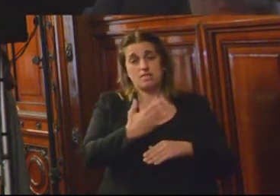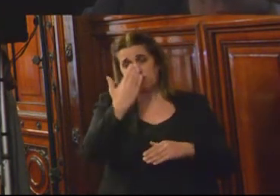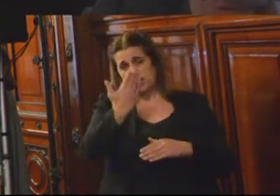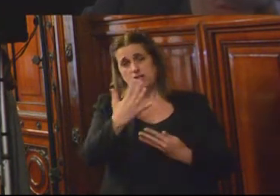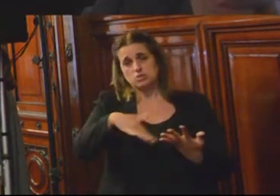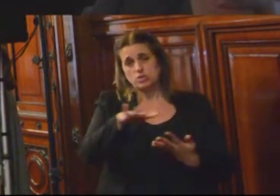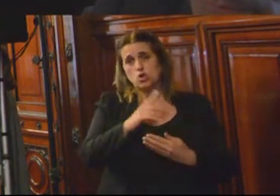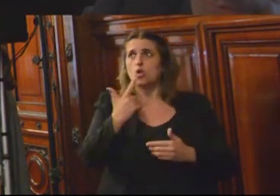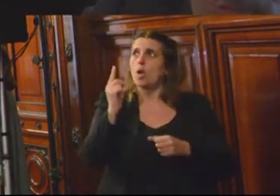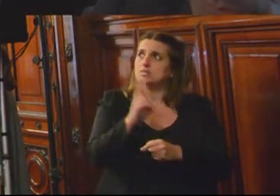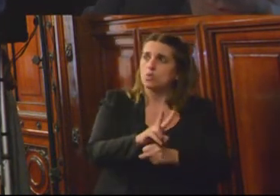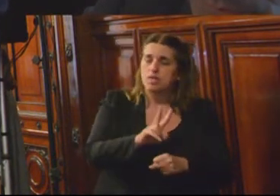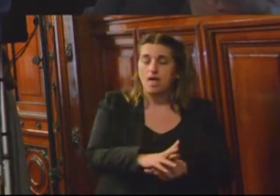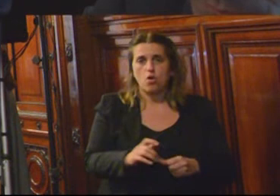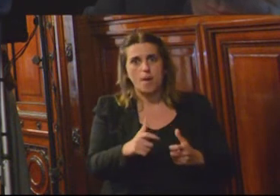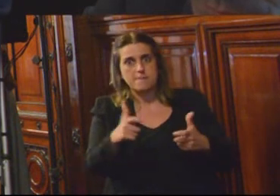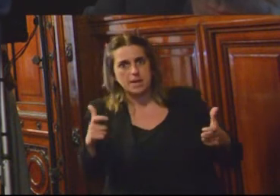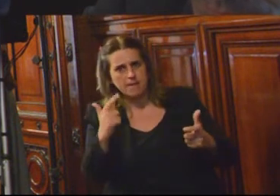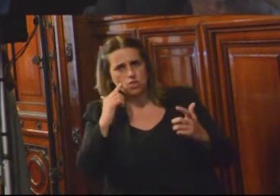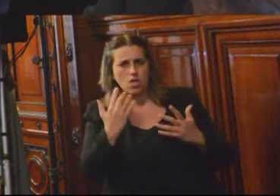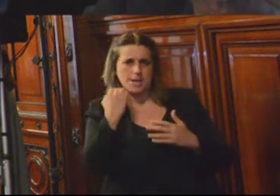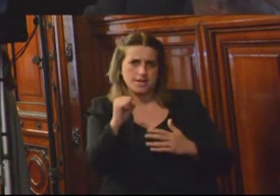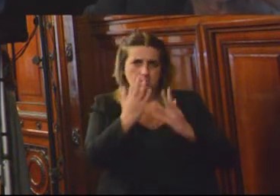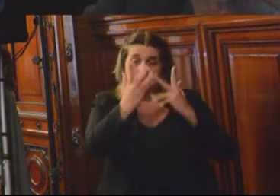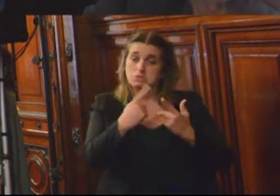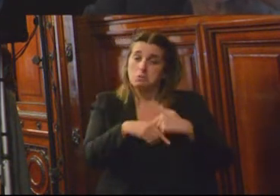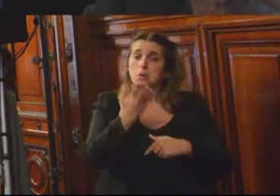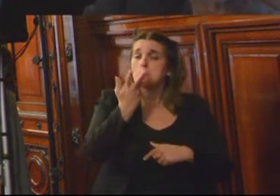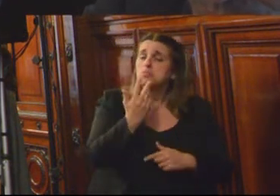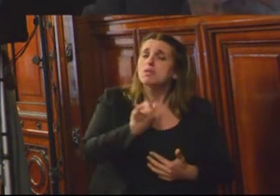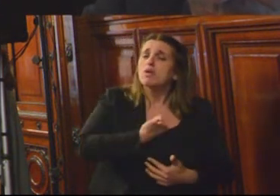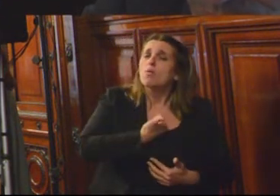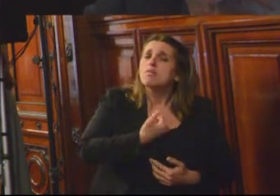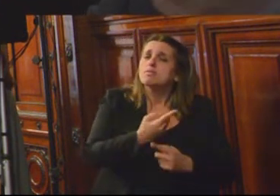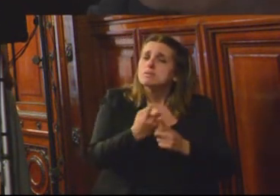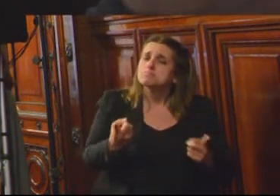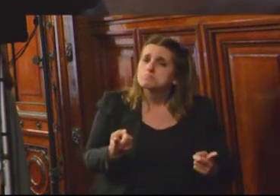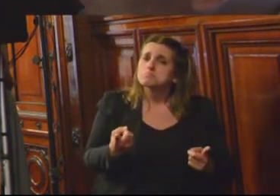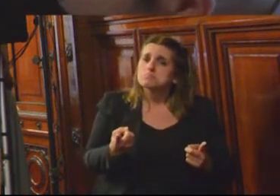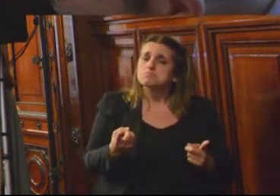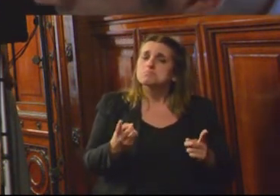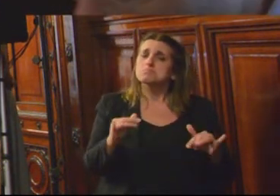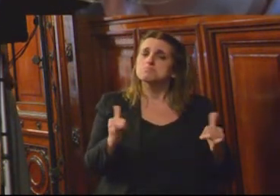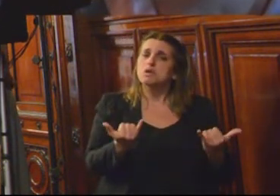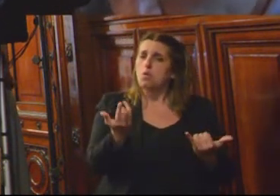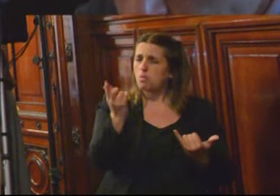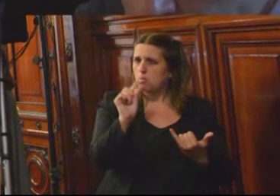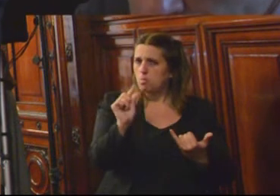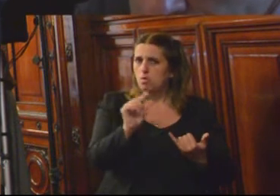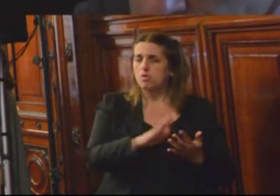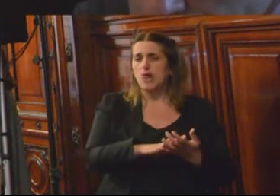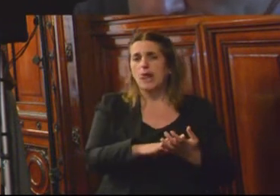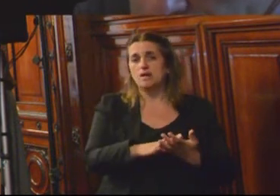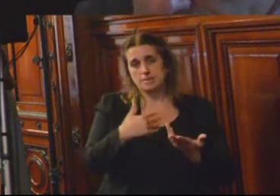inseguridad o de incremento del crimen organizado. Me gustaría conocer un poco, y he visto, bueno, que han sentido en la cabeza que aquí un poco en muchos países